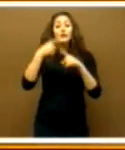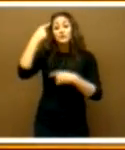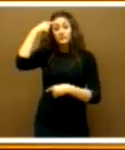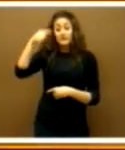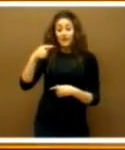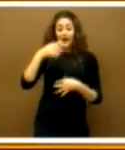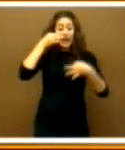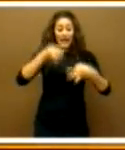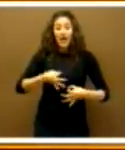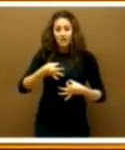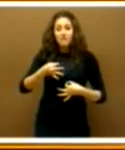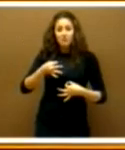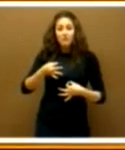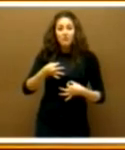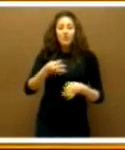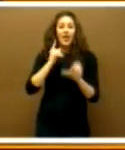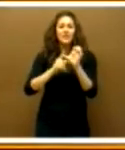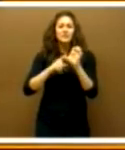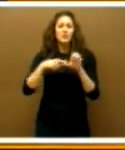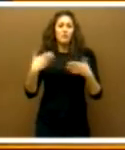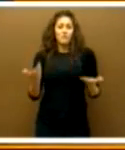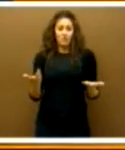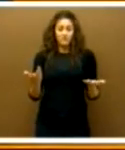cuál es la realidad de Extremadura.